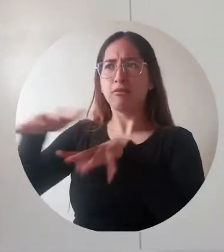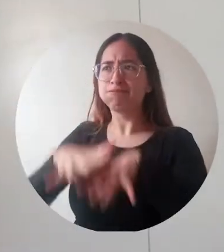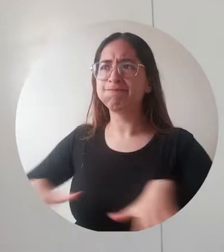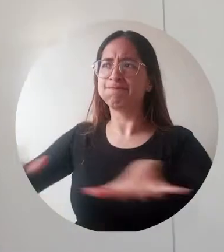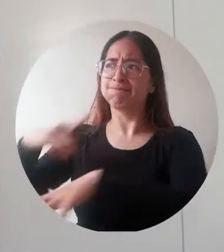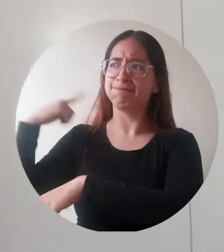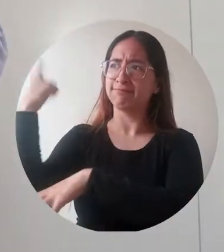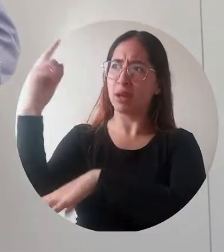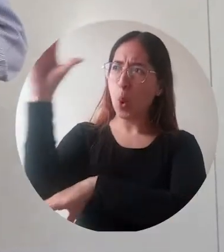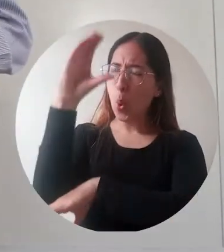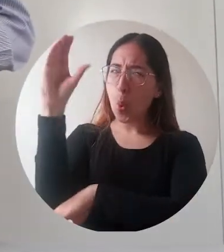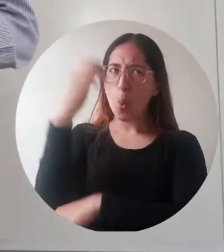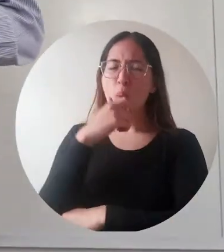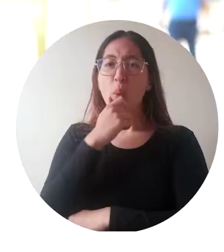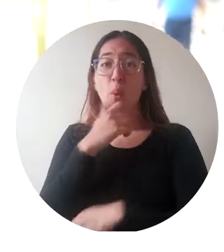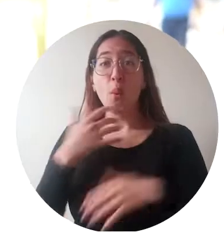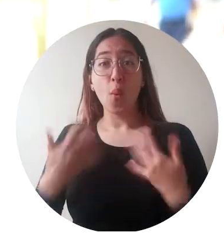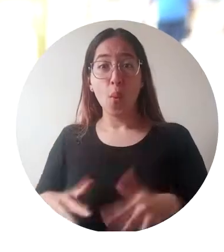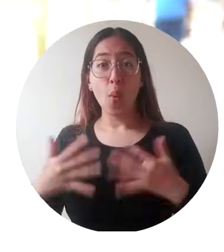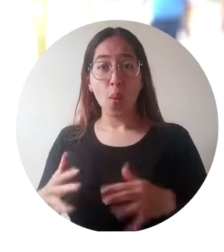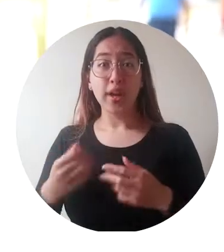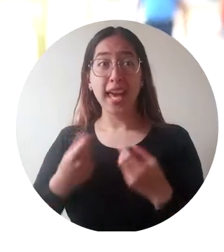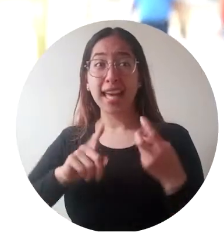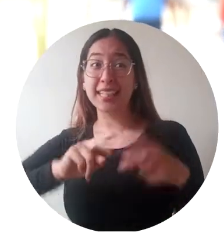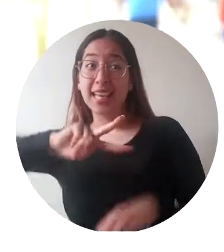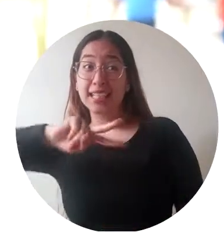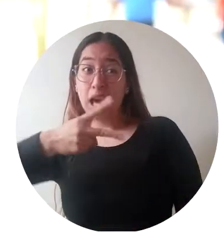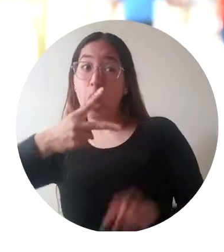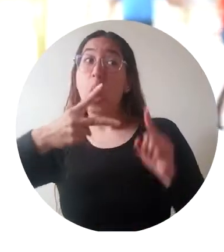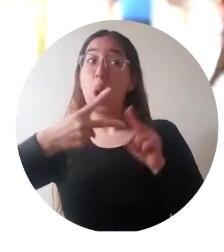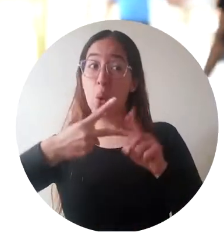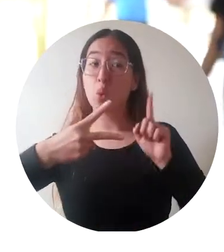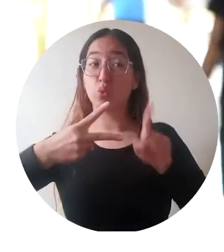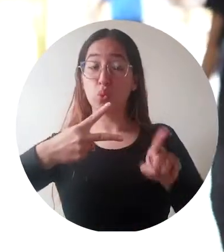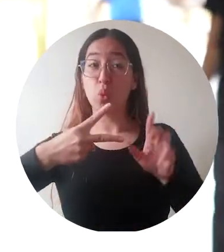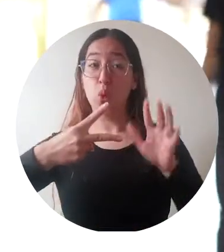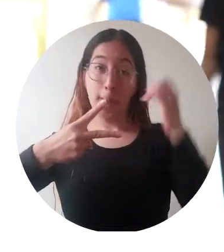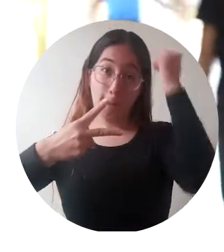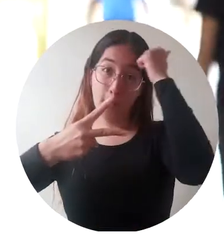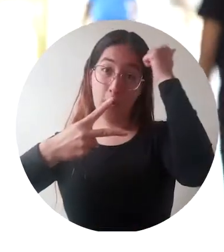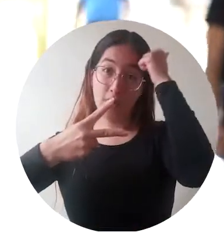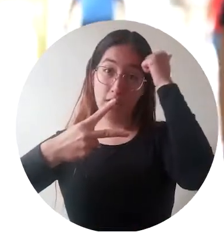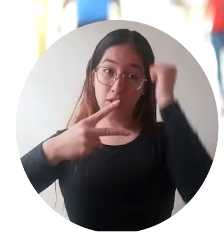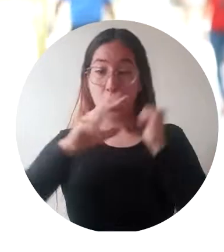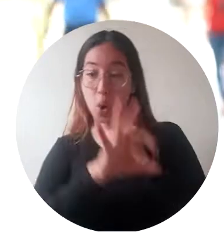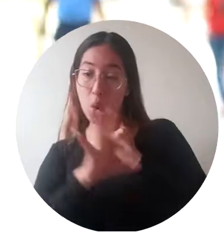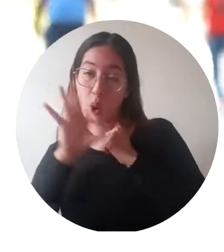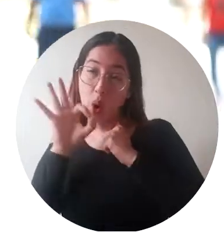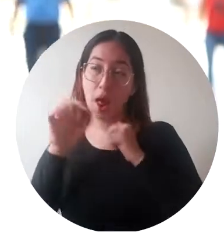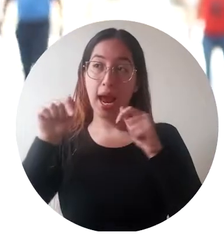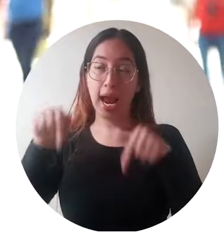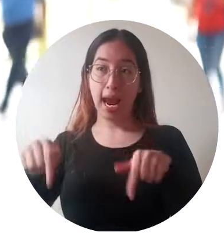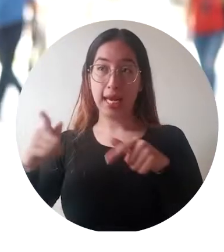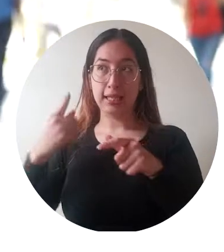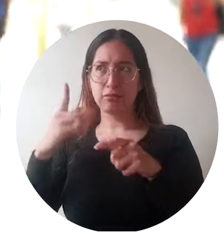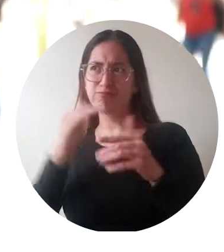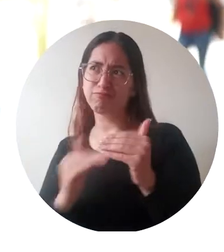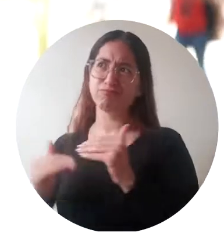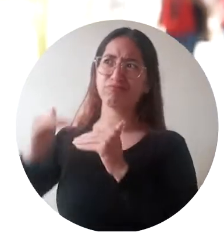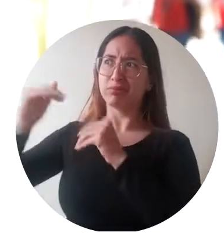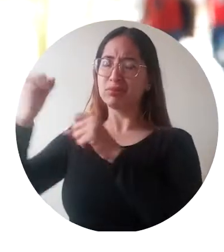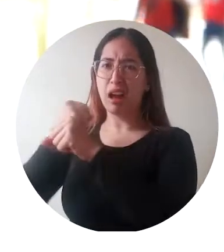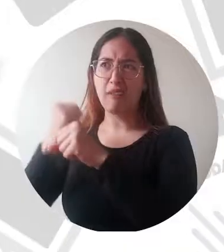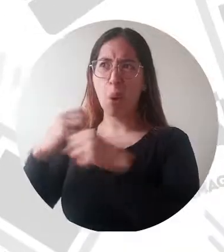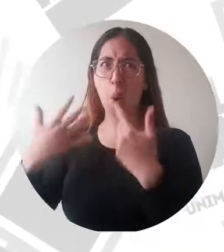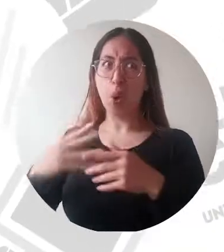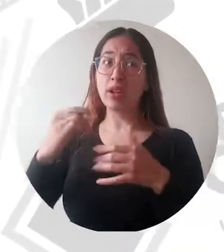contamos que sería el segundo contador público costeño que